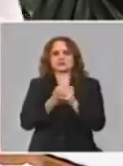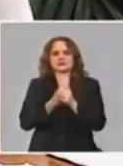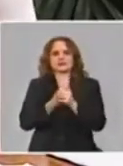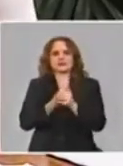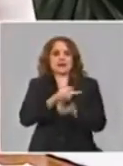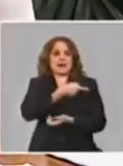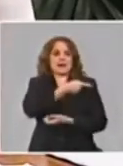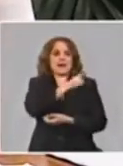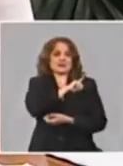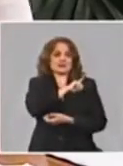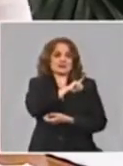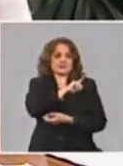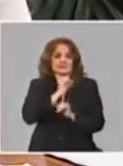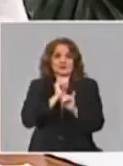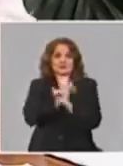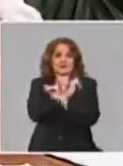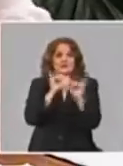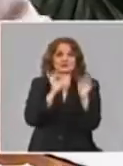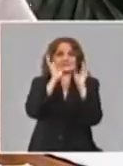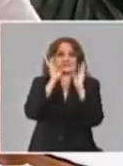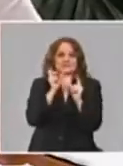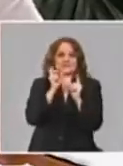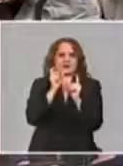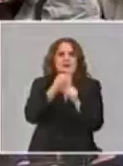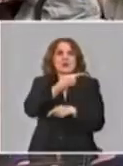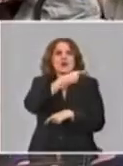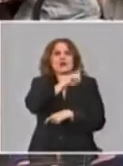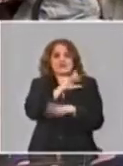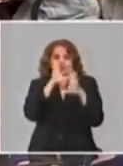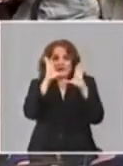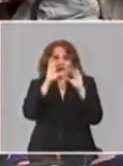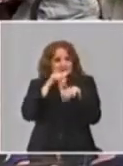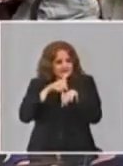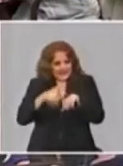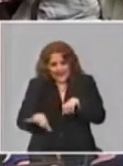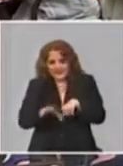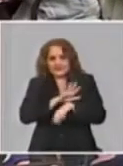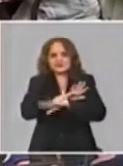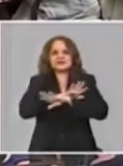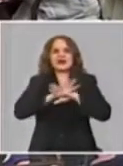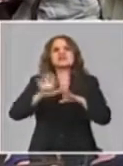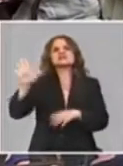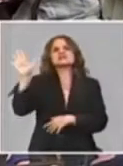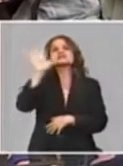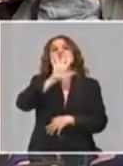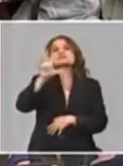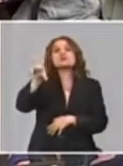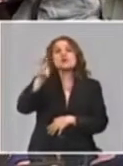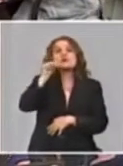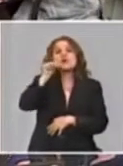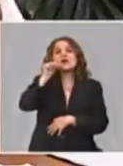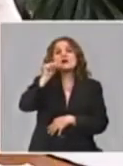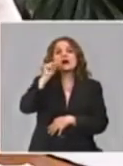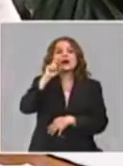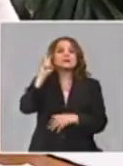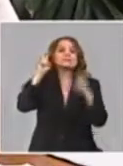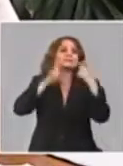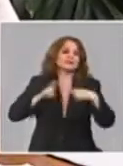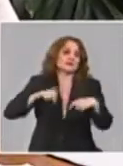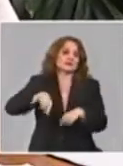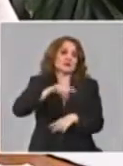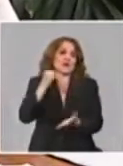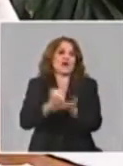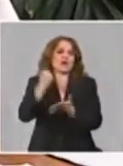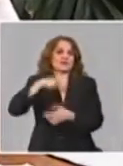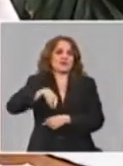que ayer por la noche, tarde-noche, aprobamos 5 nuevas intervenciones, investigaciones, es así, la dinámica, y